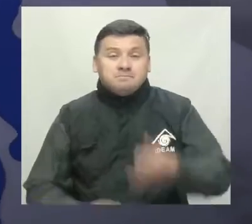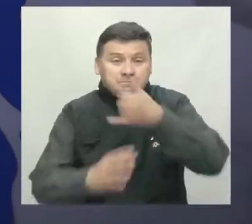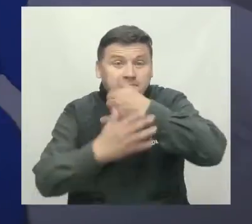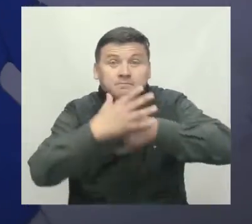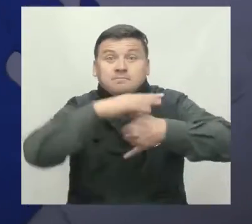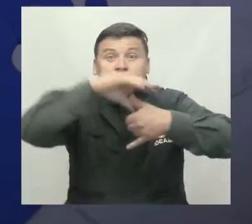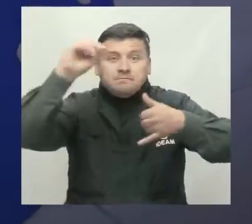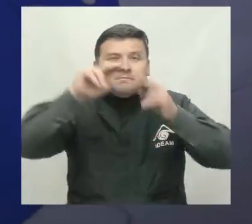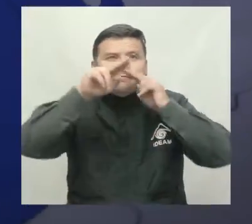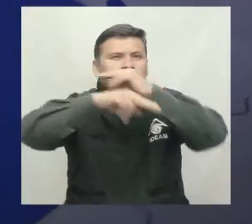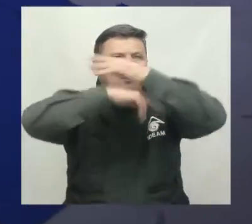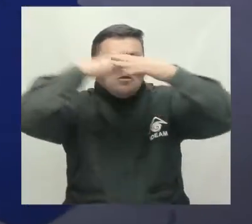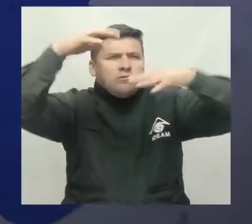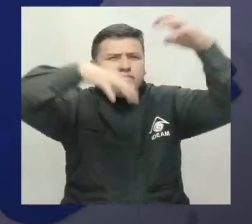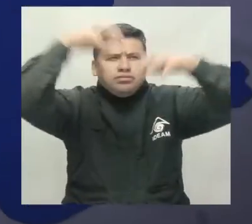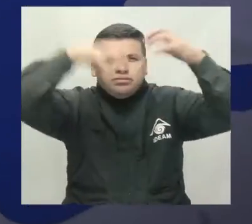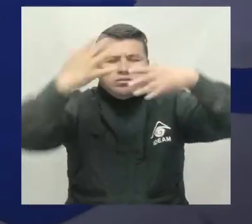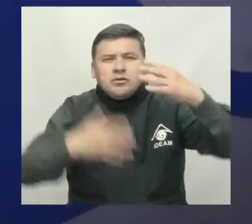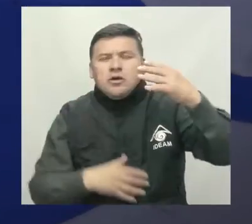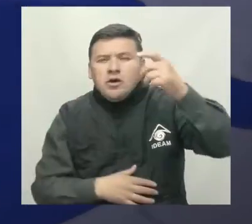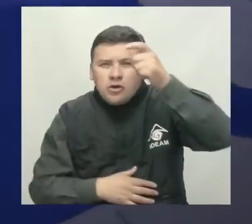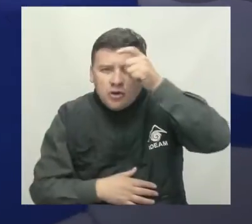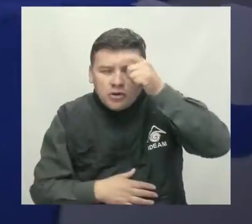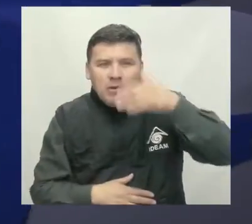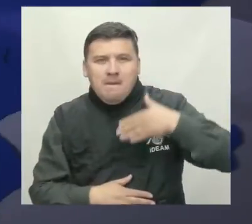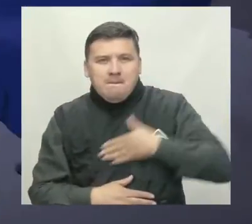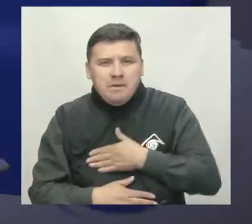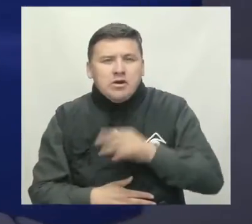de la